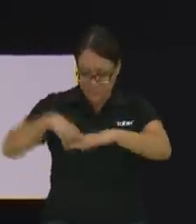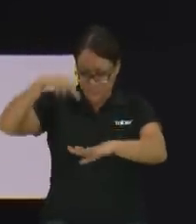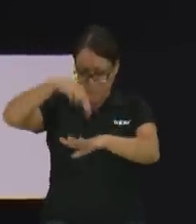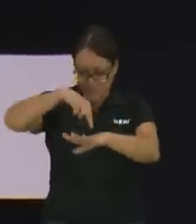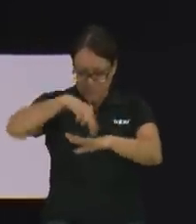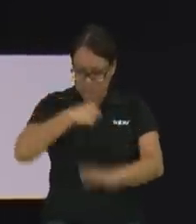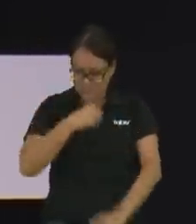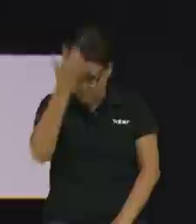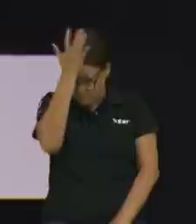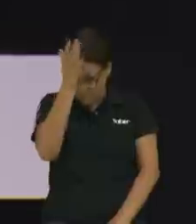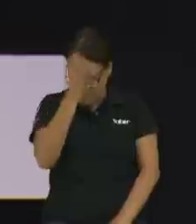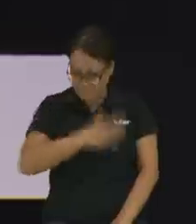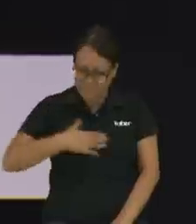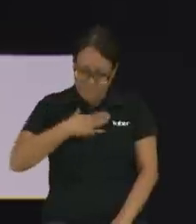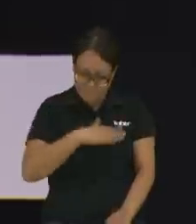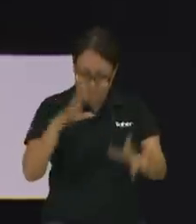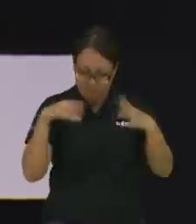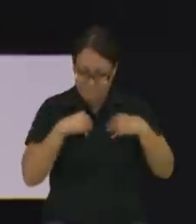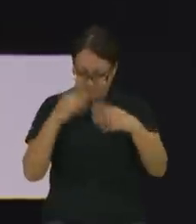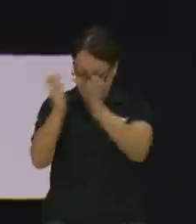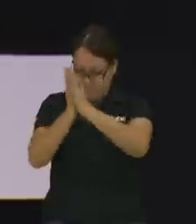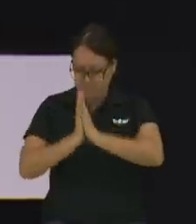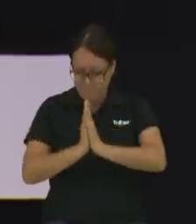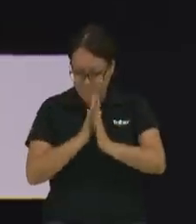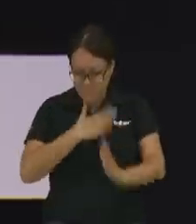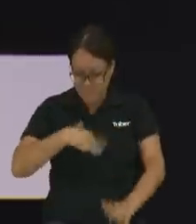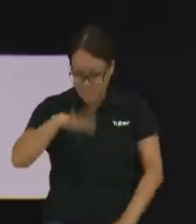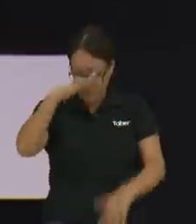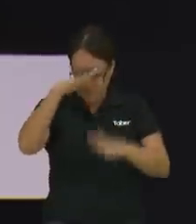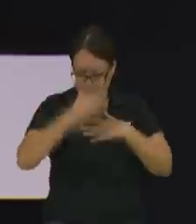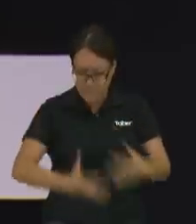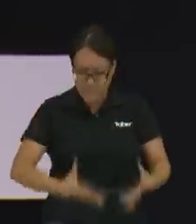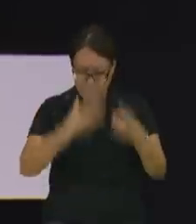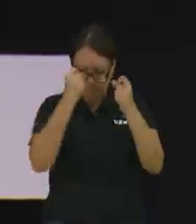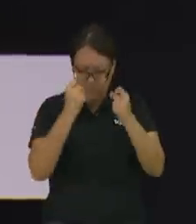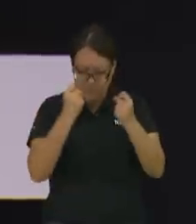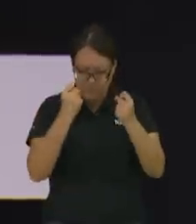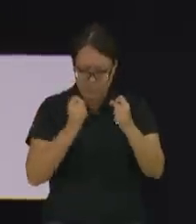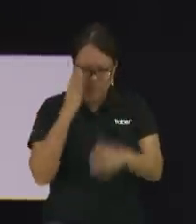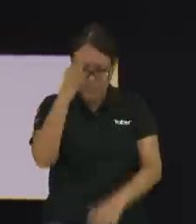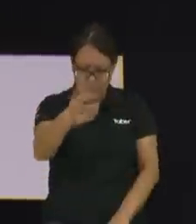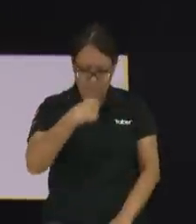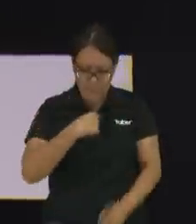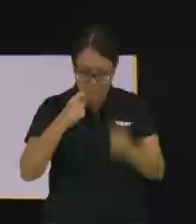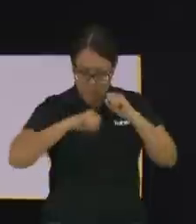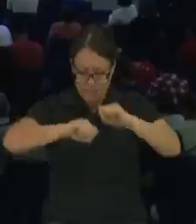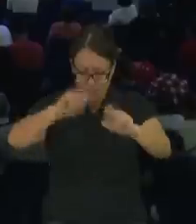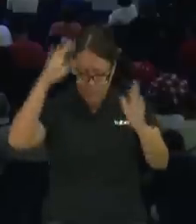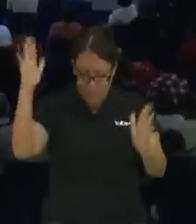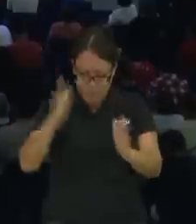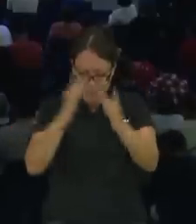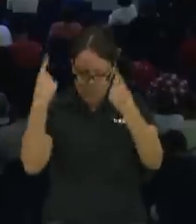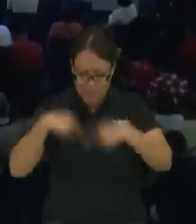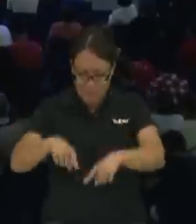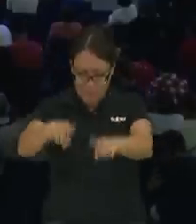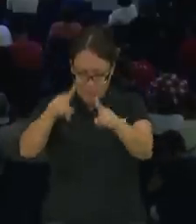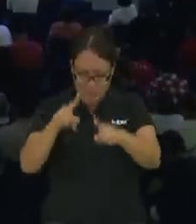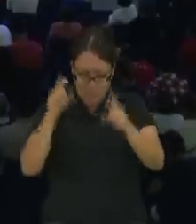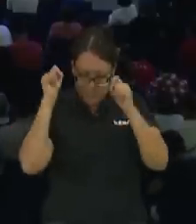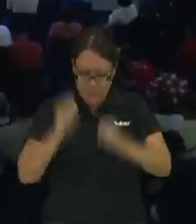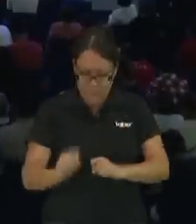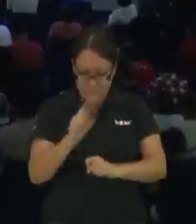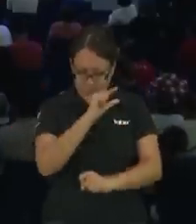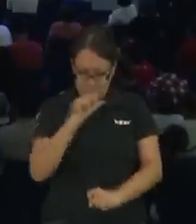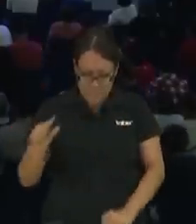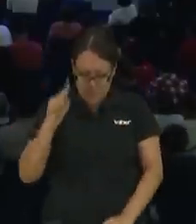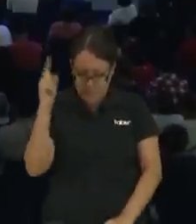me arrepiento señor soy pecador perdóname salva mi alma hoy para cuando yo muera pueda estar en tu presencia por siempre en